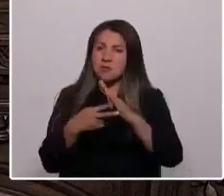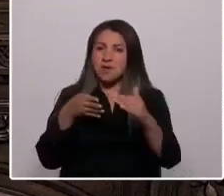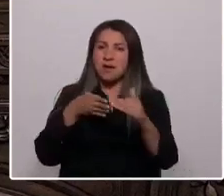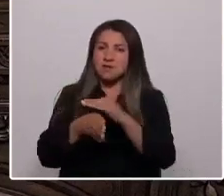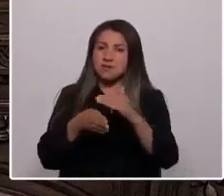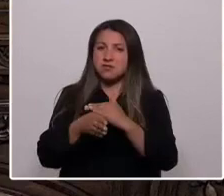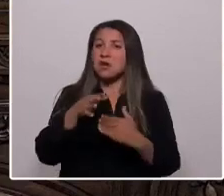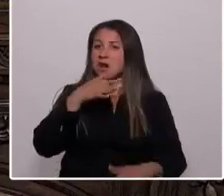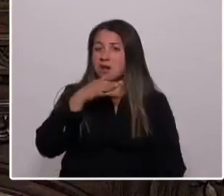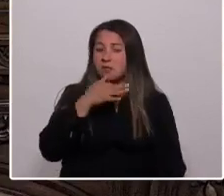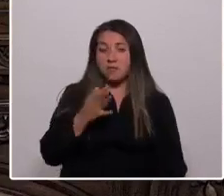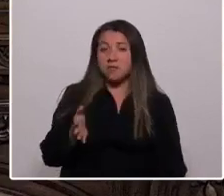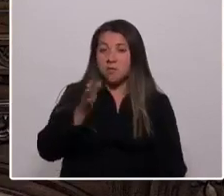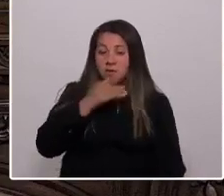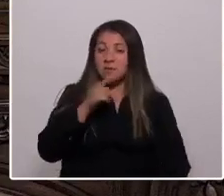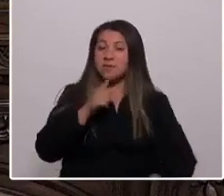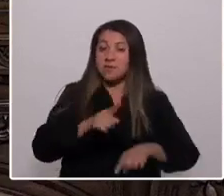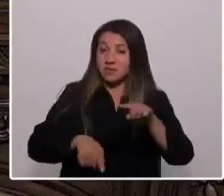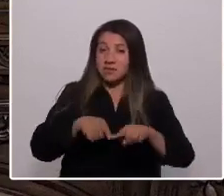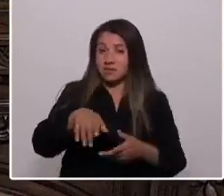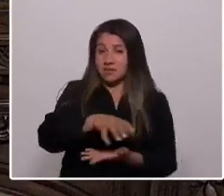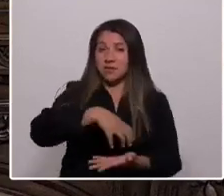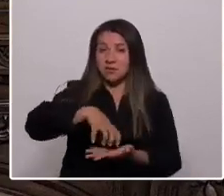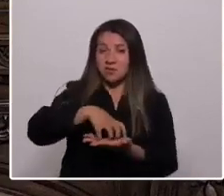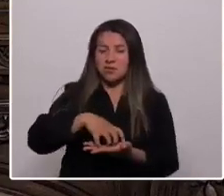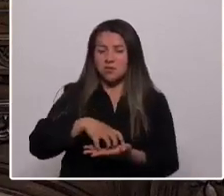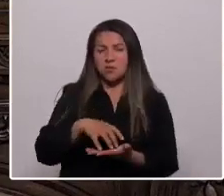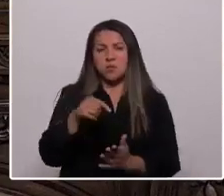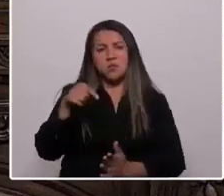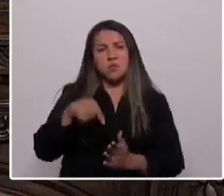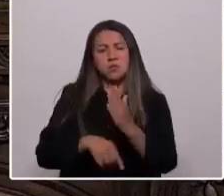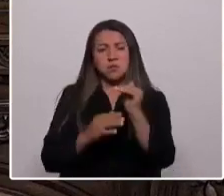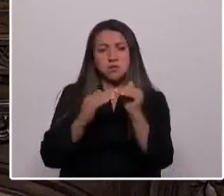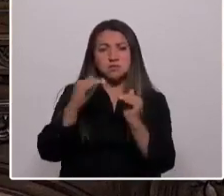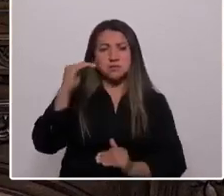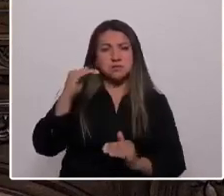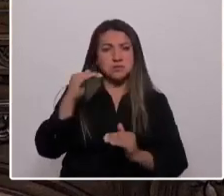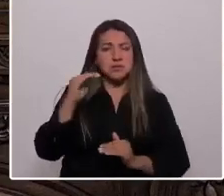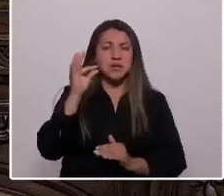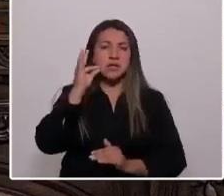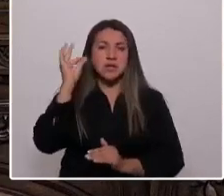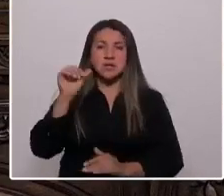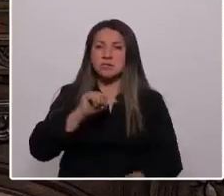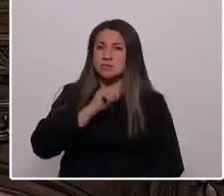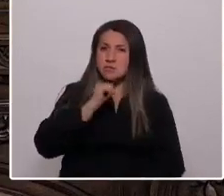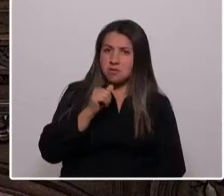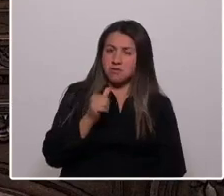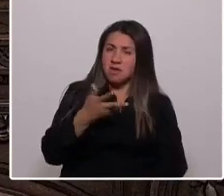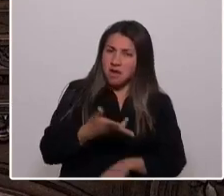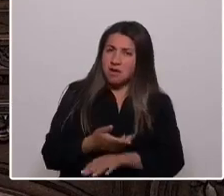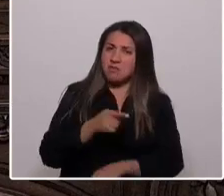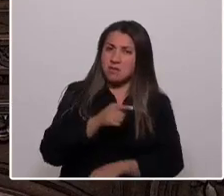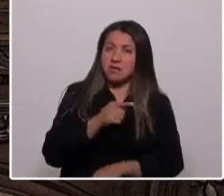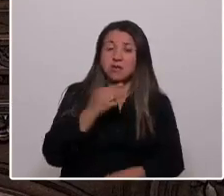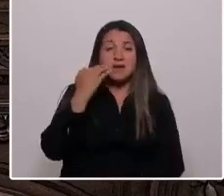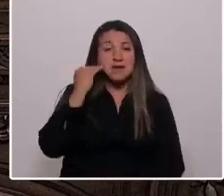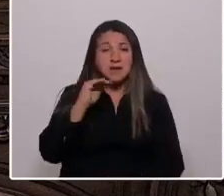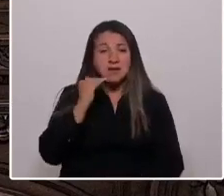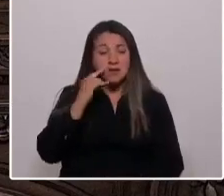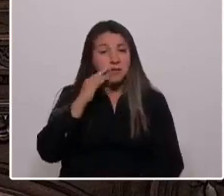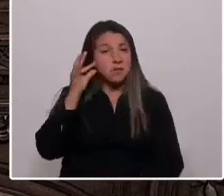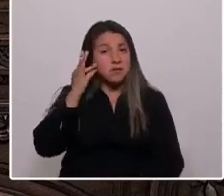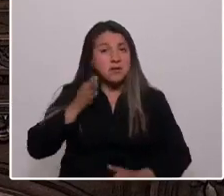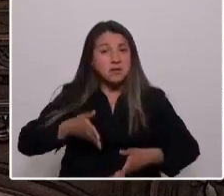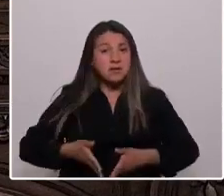Un territorio que sufre profundas desigualdades socioeconómicas y territoriales, donde un niño o niña que nace en